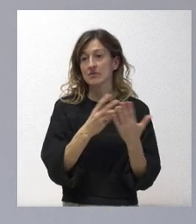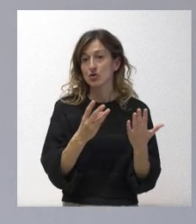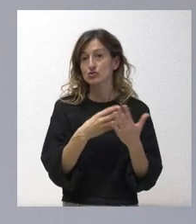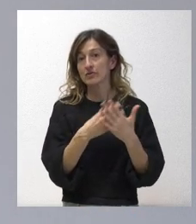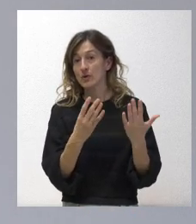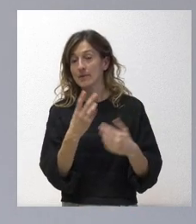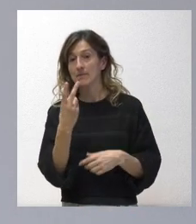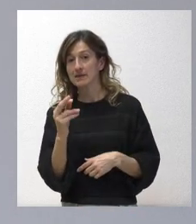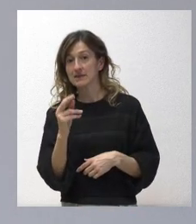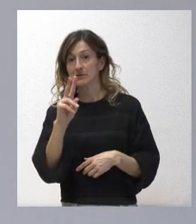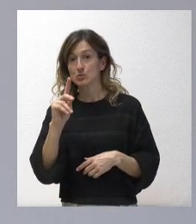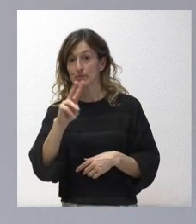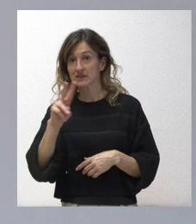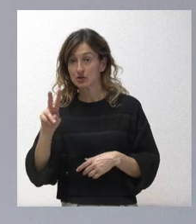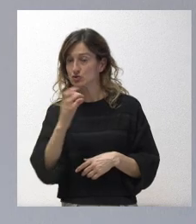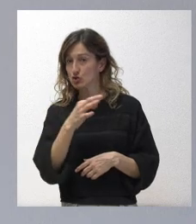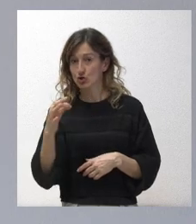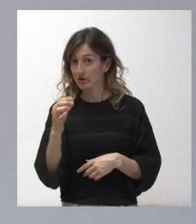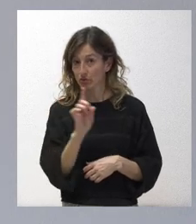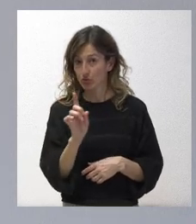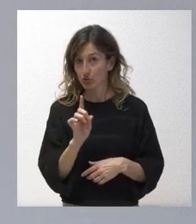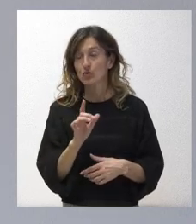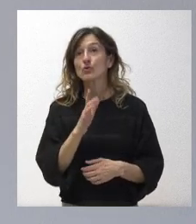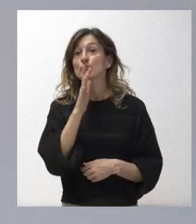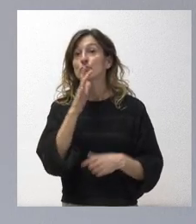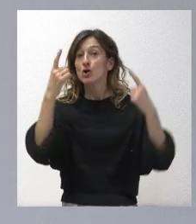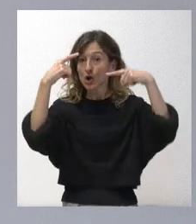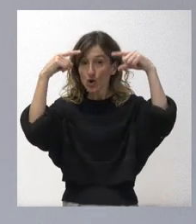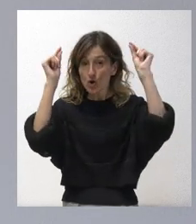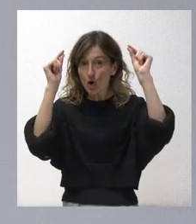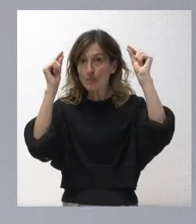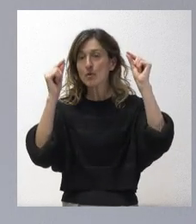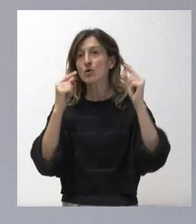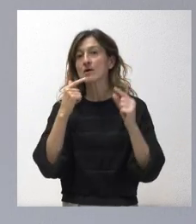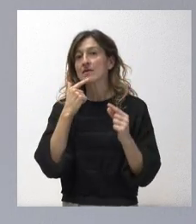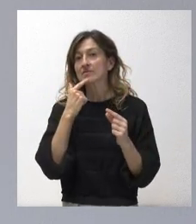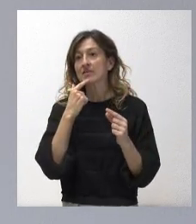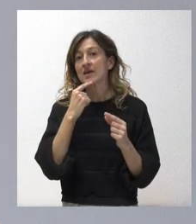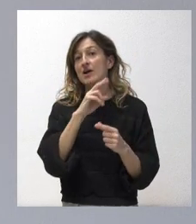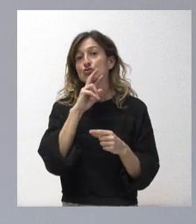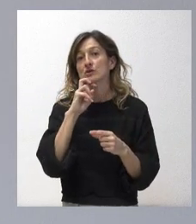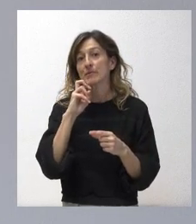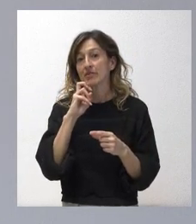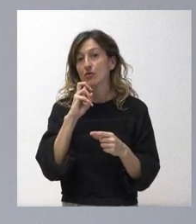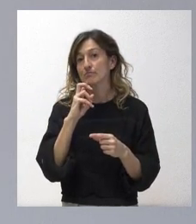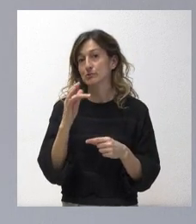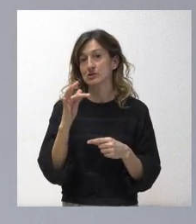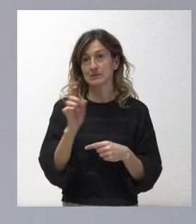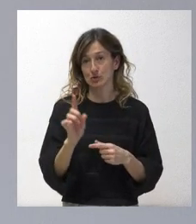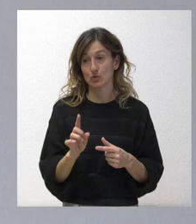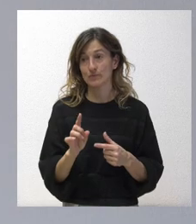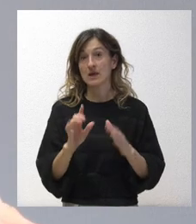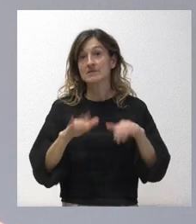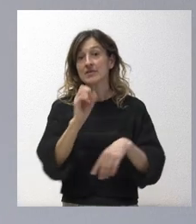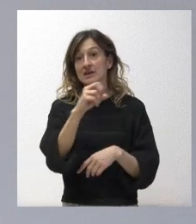22 no era correcto porque el lobo estaba en estado de conservación desfavorable. Estas resoluciones